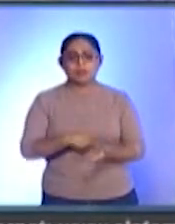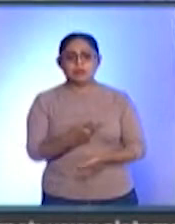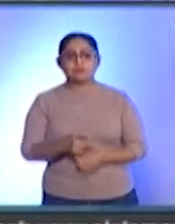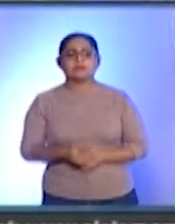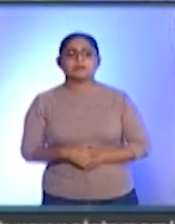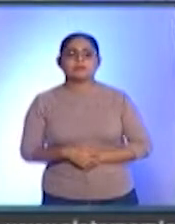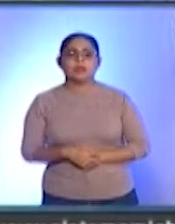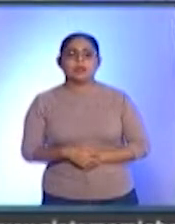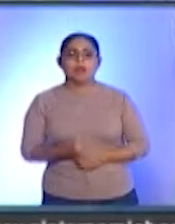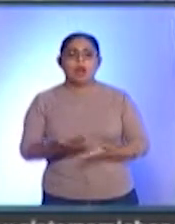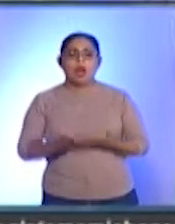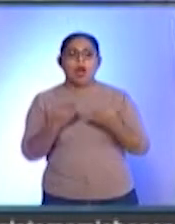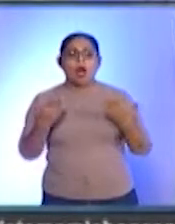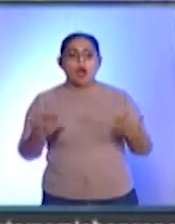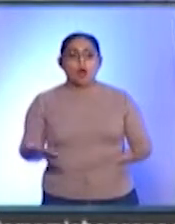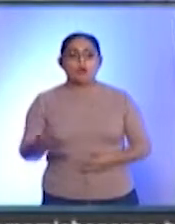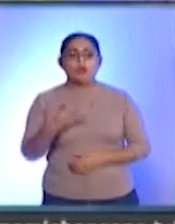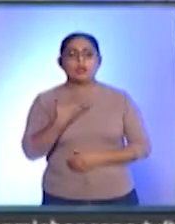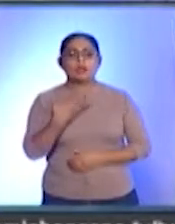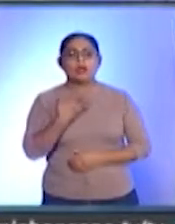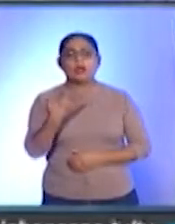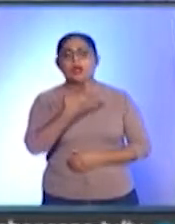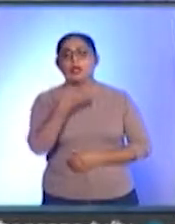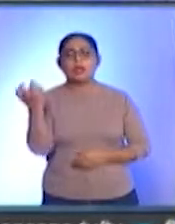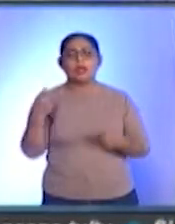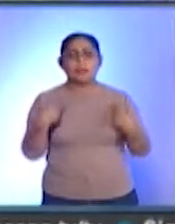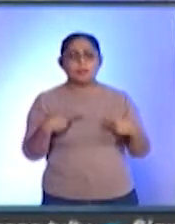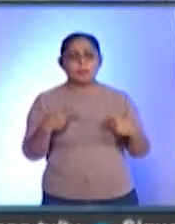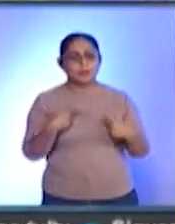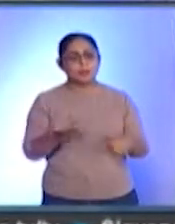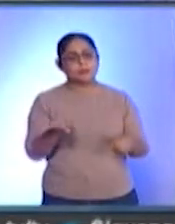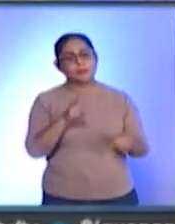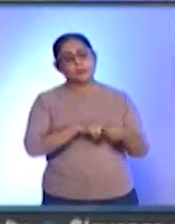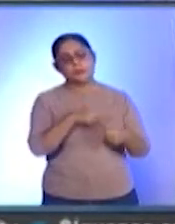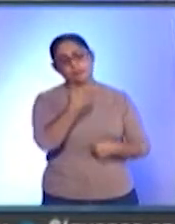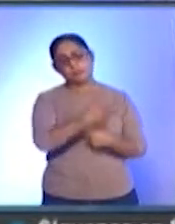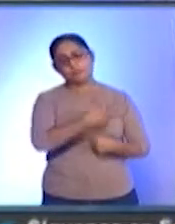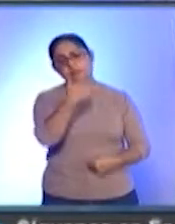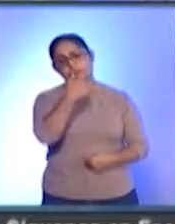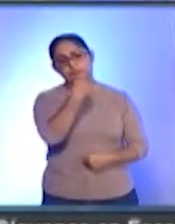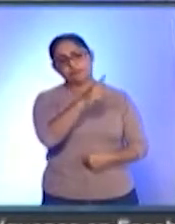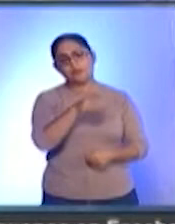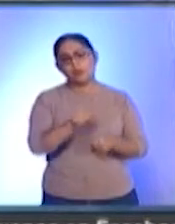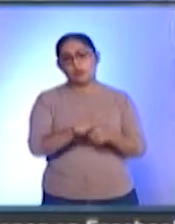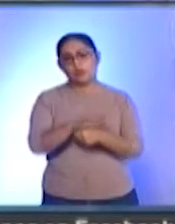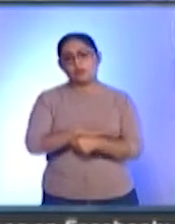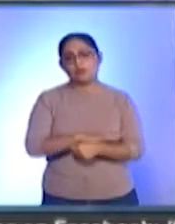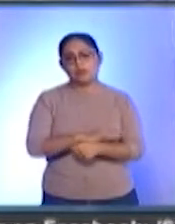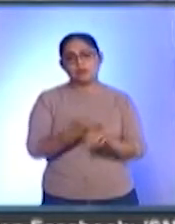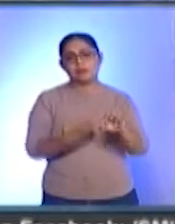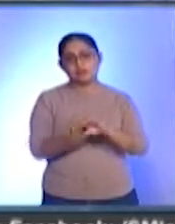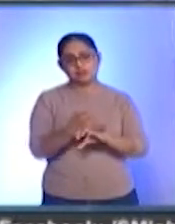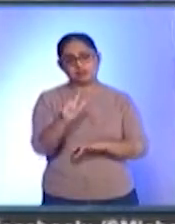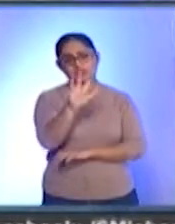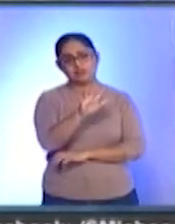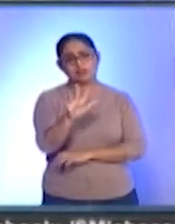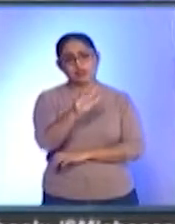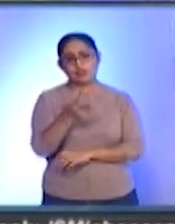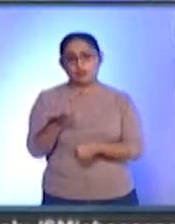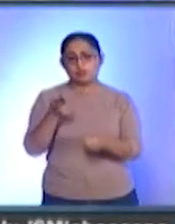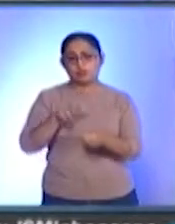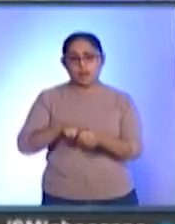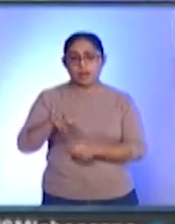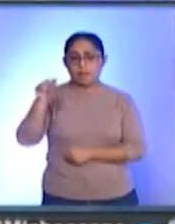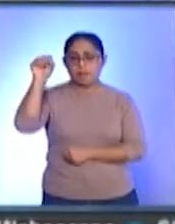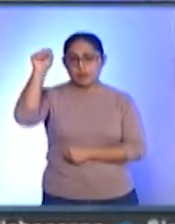actualmente hay cerca de 500 personas hospitalizadas por COVID-19 en todo el Estado, siendo los hospitales